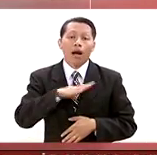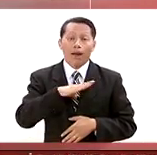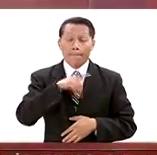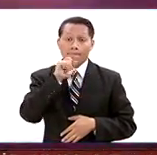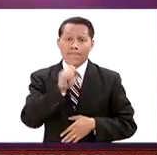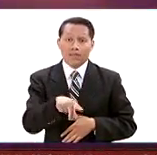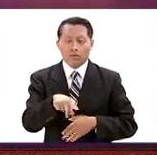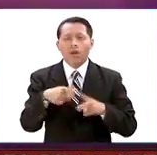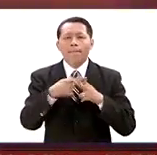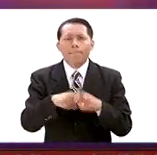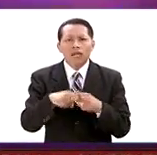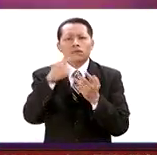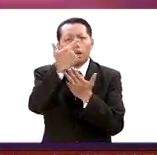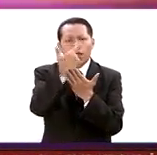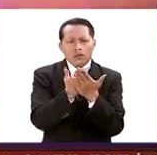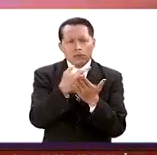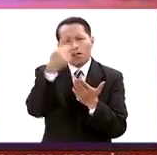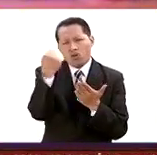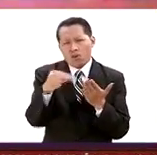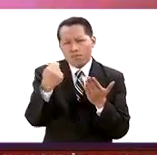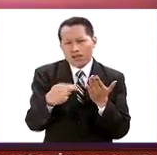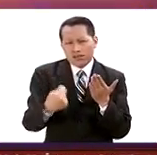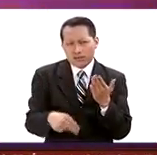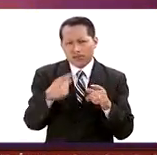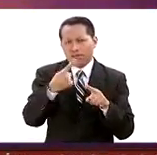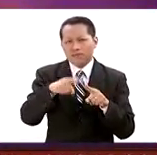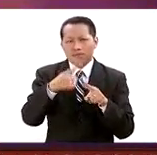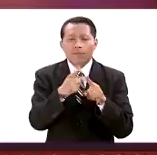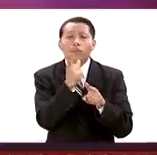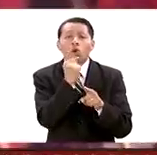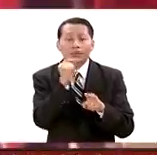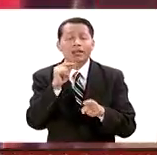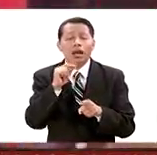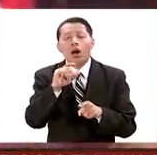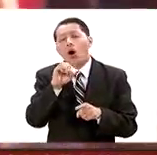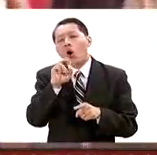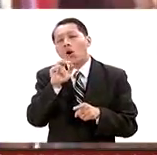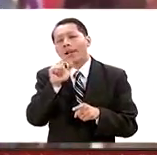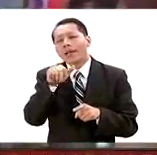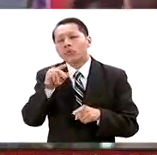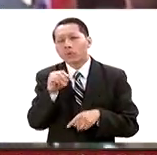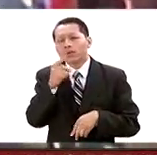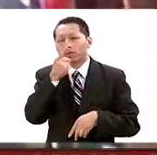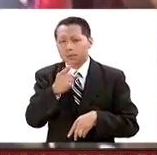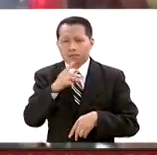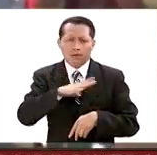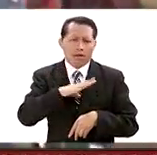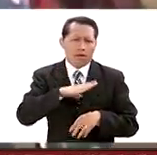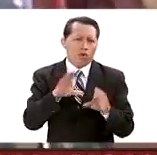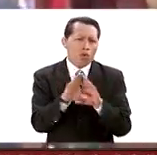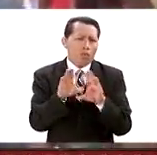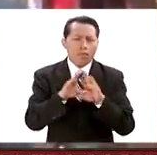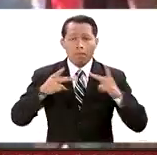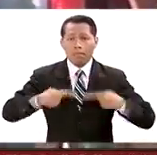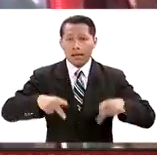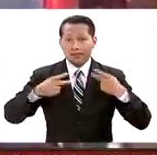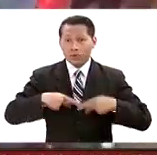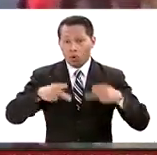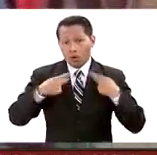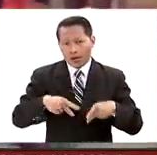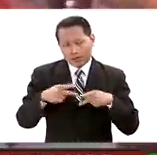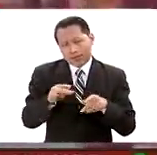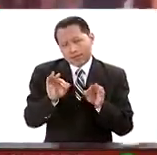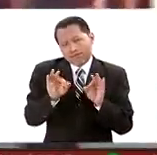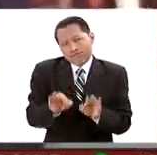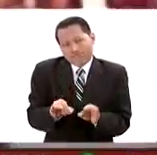empezado a divulgar la policía de Orlando apuntan a la dirección de una abrumadora cantidad de personas de origen